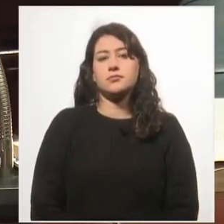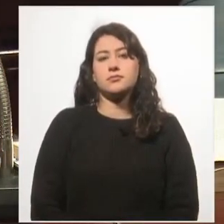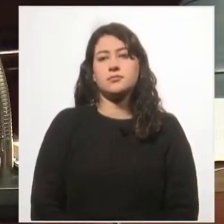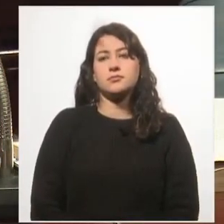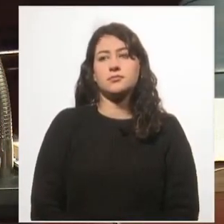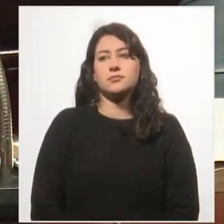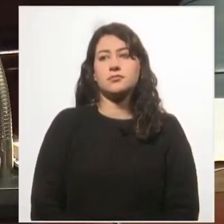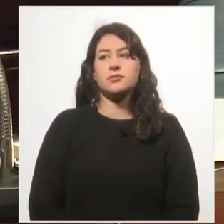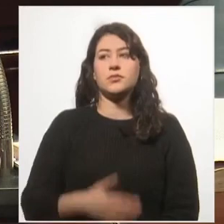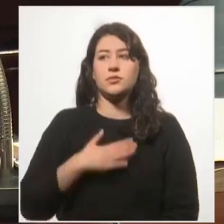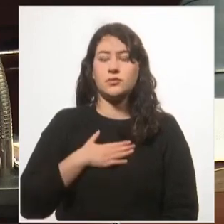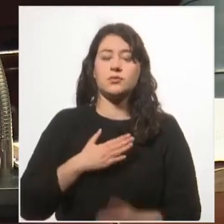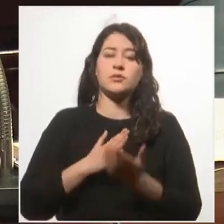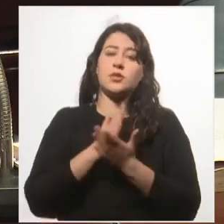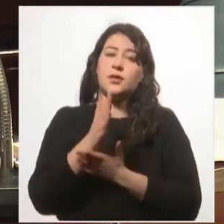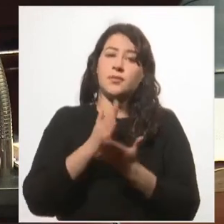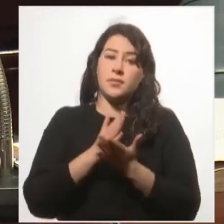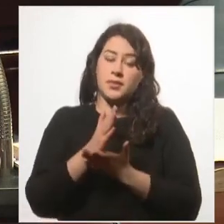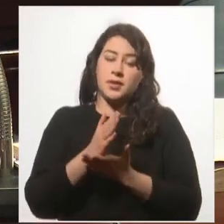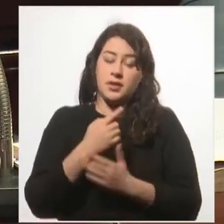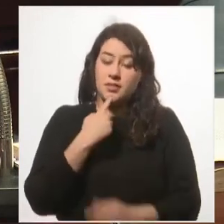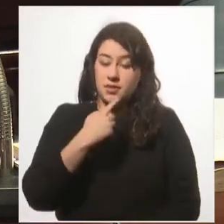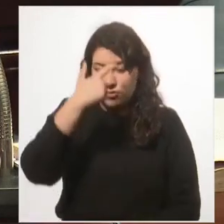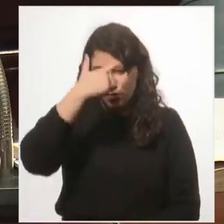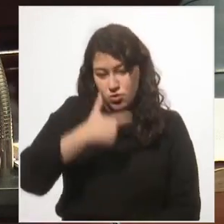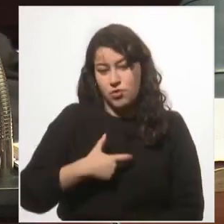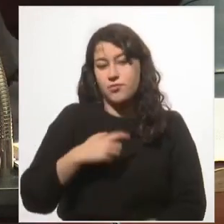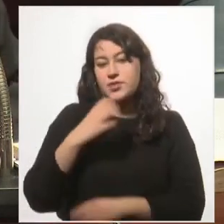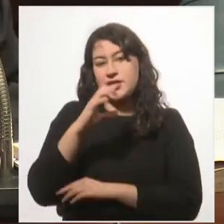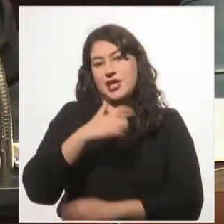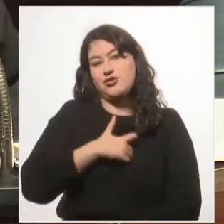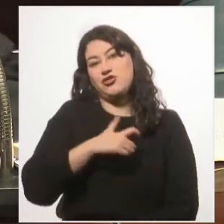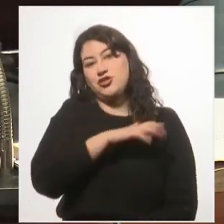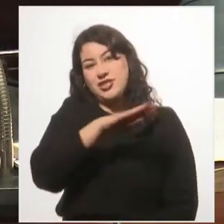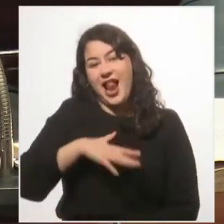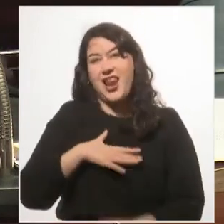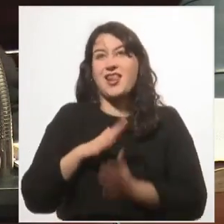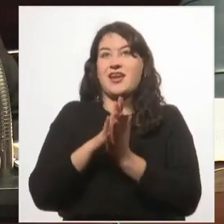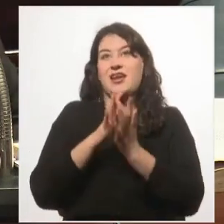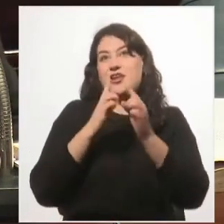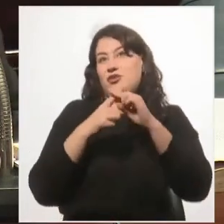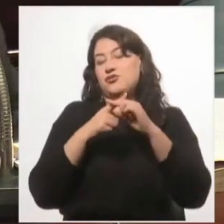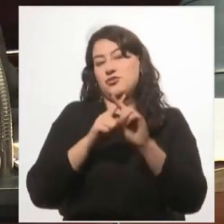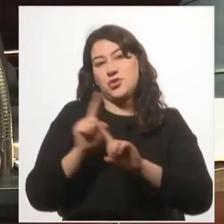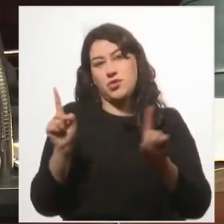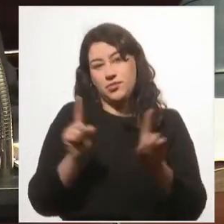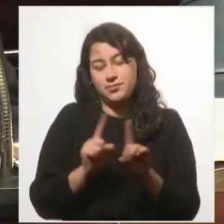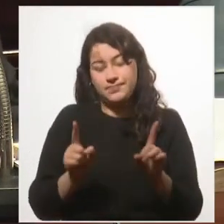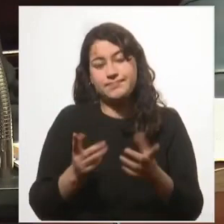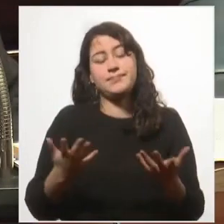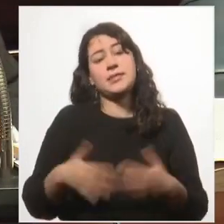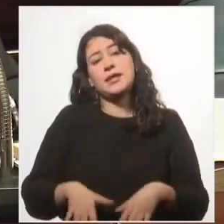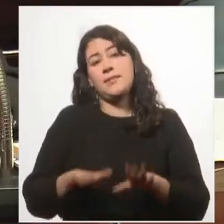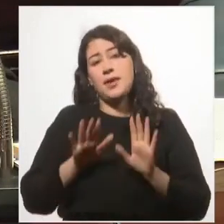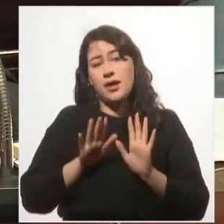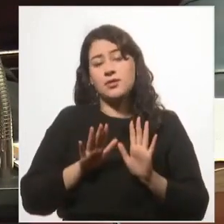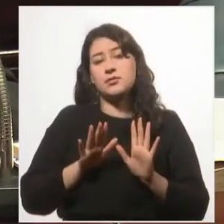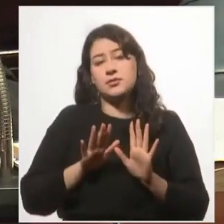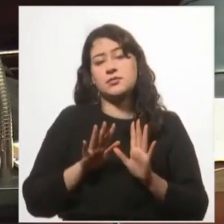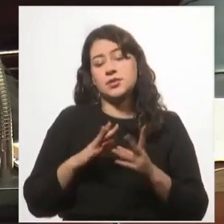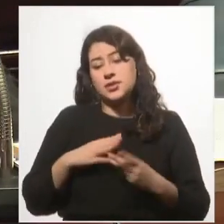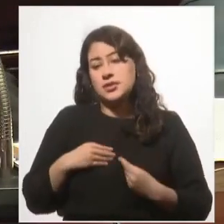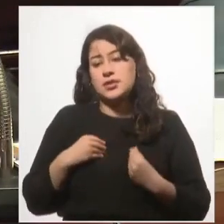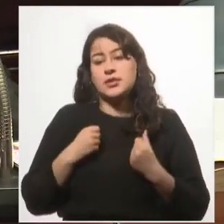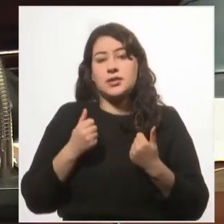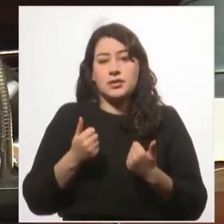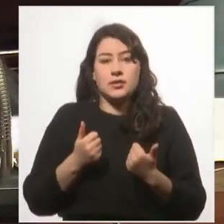Yo siempre he dicho que soy un cristiano social más que religioso. Quizás lo que hemos sentido,